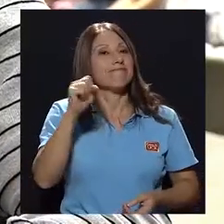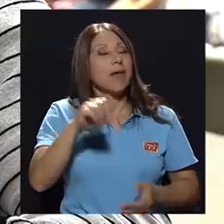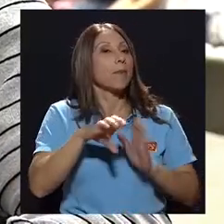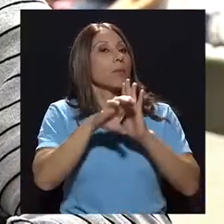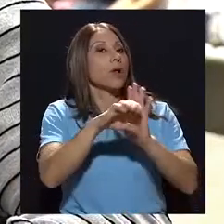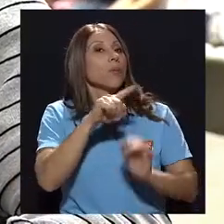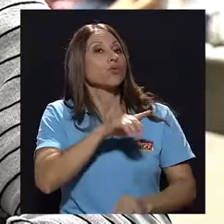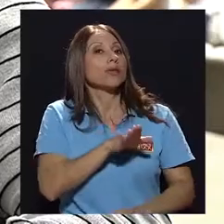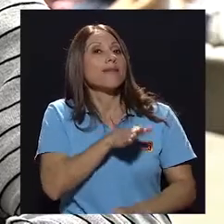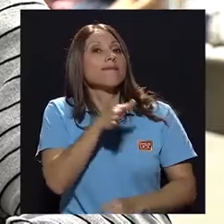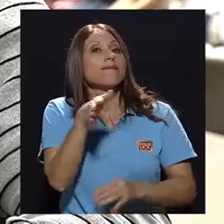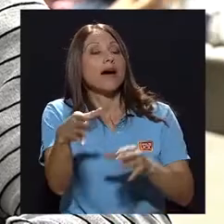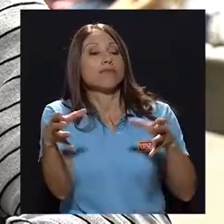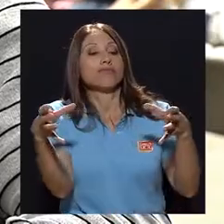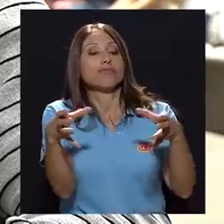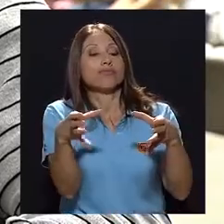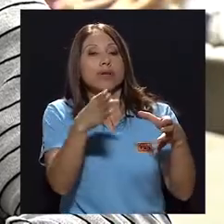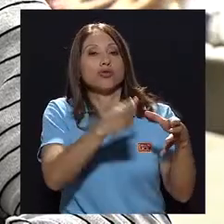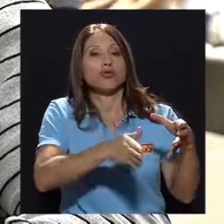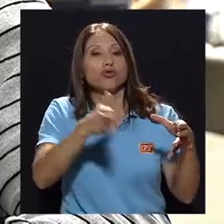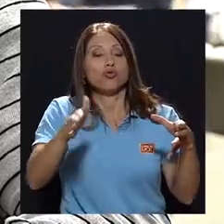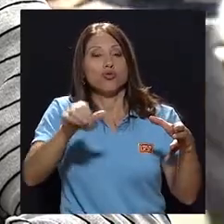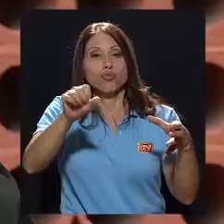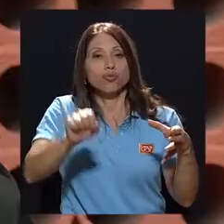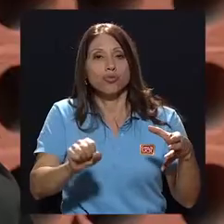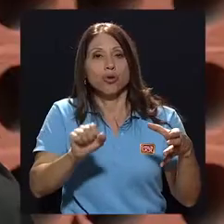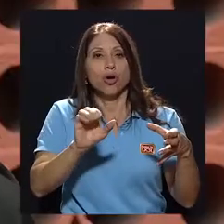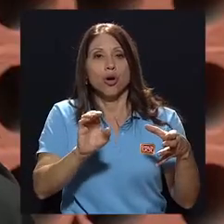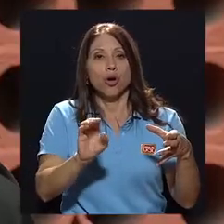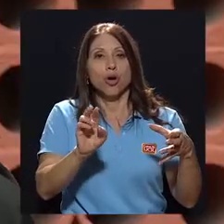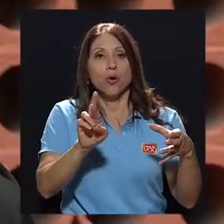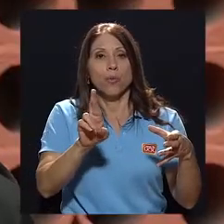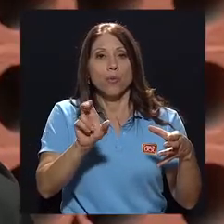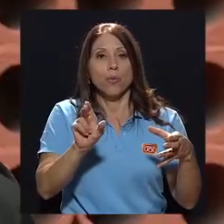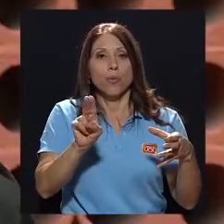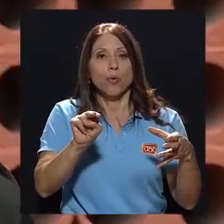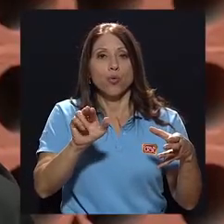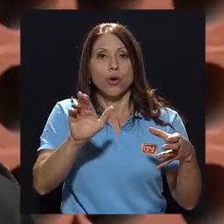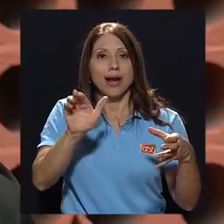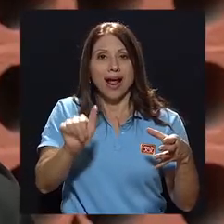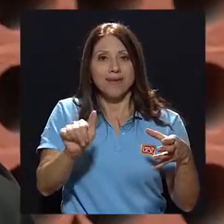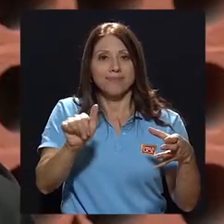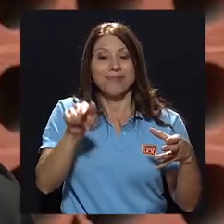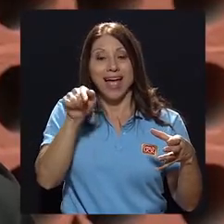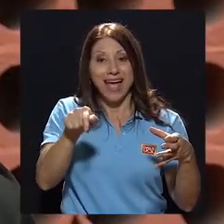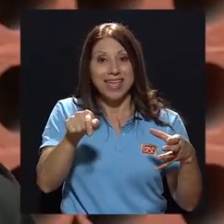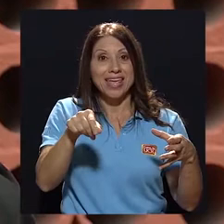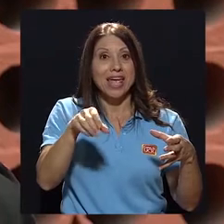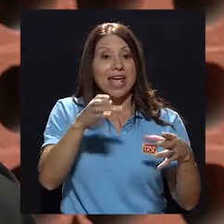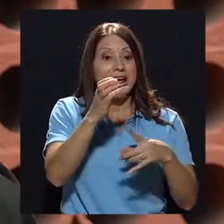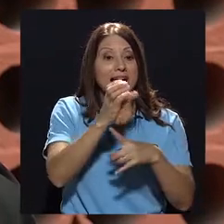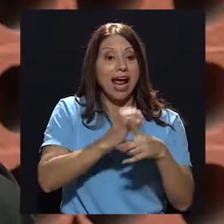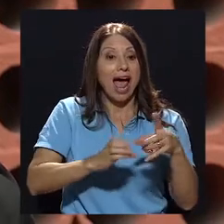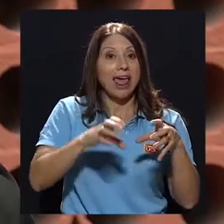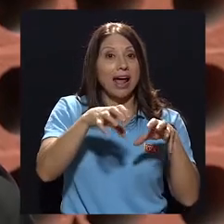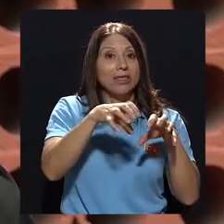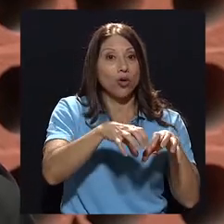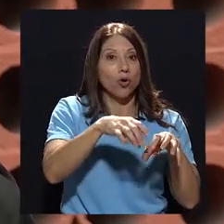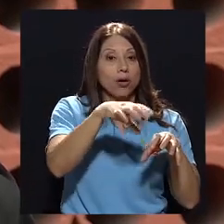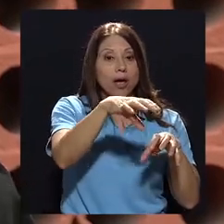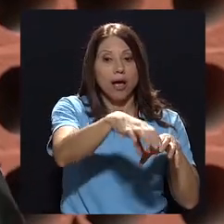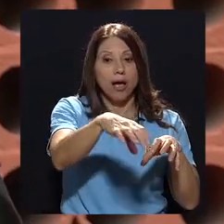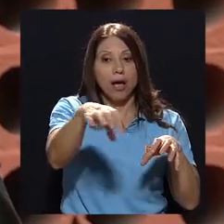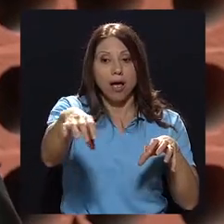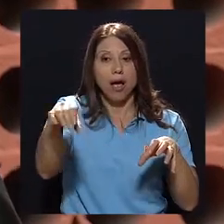usted se va a la zona, a la región Brunca, que es la zona sur, entonces usted prácticamente ahí encuentra, en cada cantón, un hospital periférico.